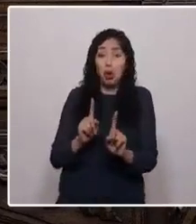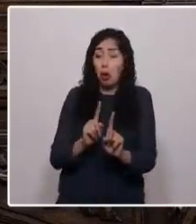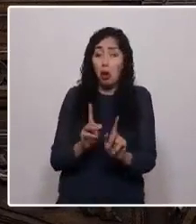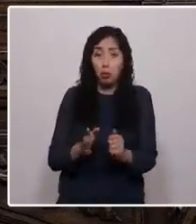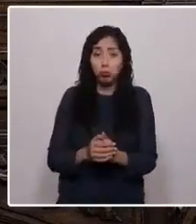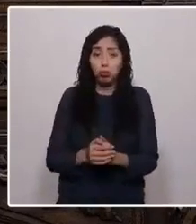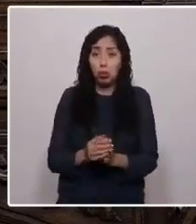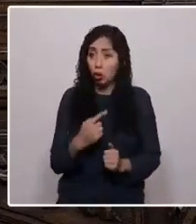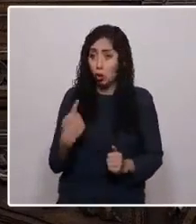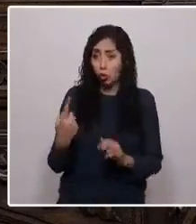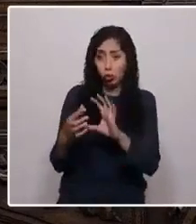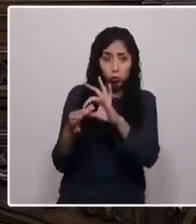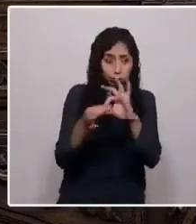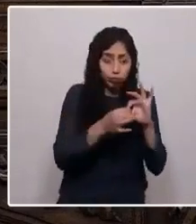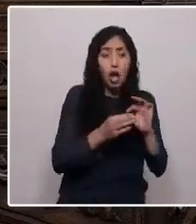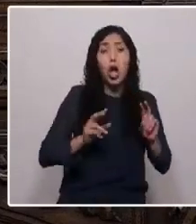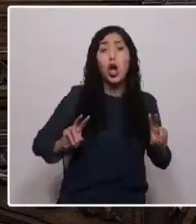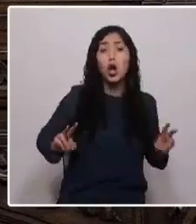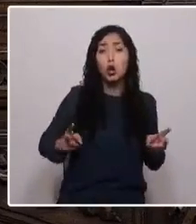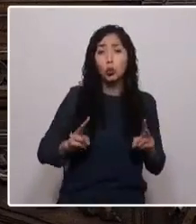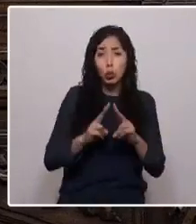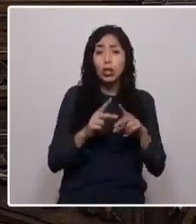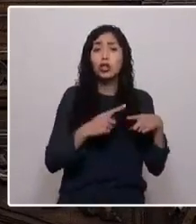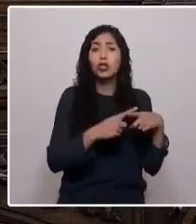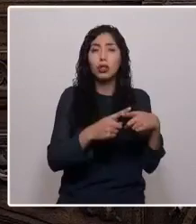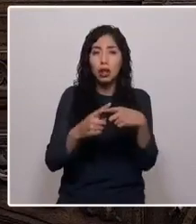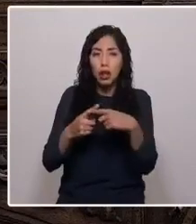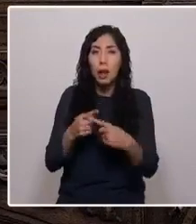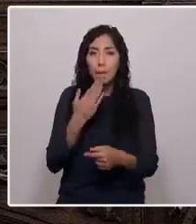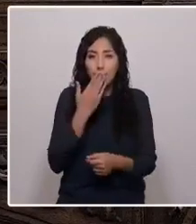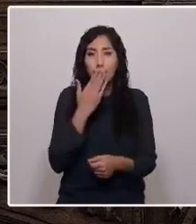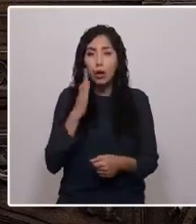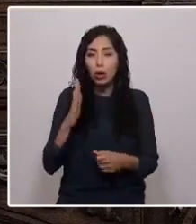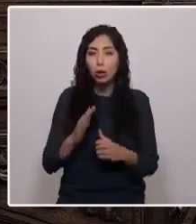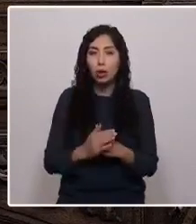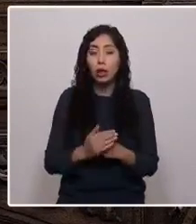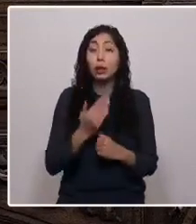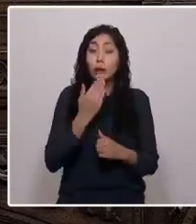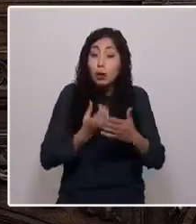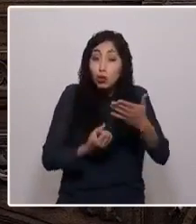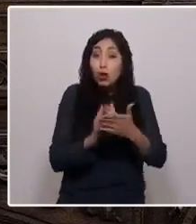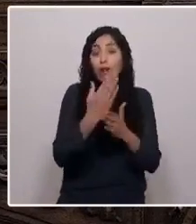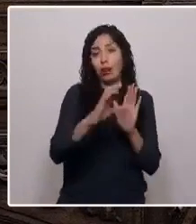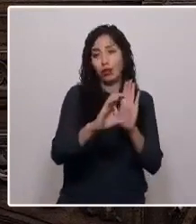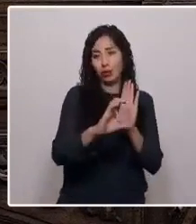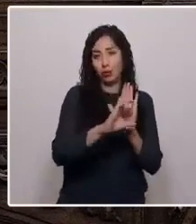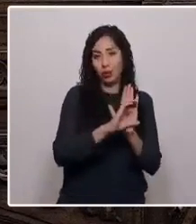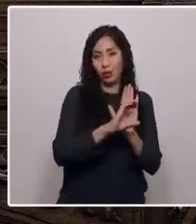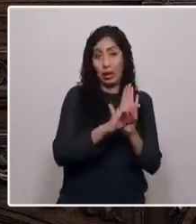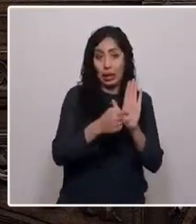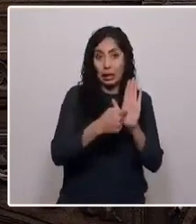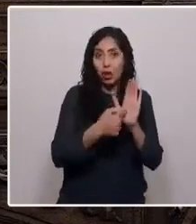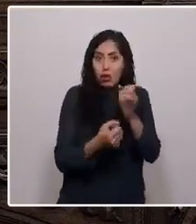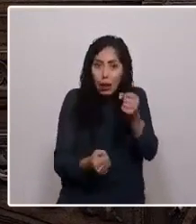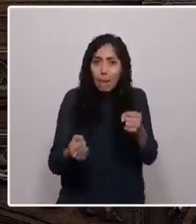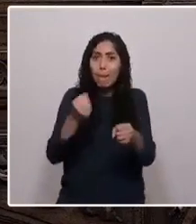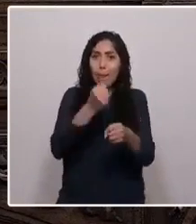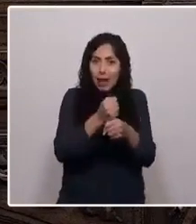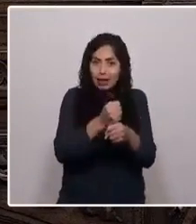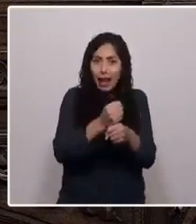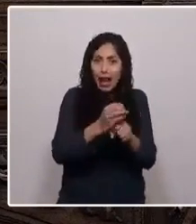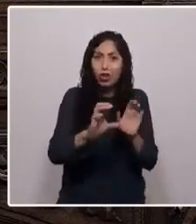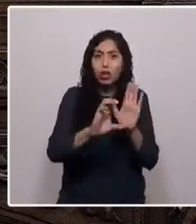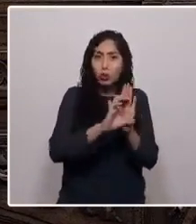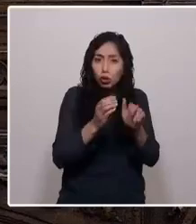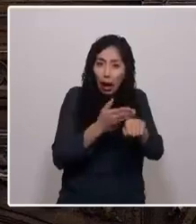una sociedad que sea mucho mejor, con una nueva constitución que va a reemplazar a la constitución del